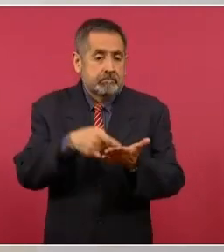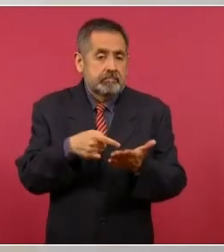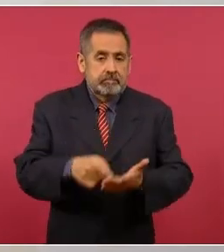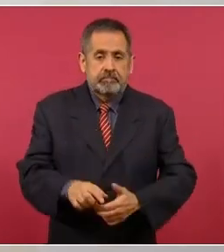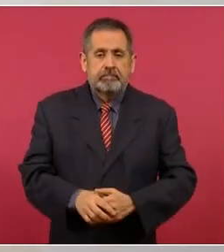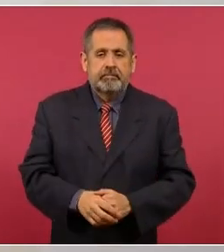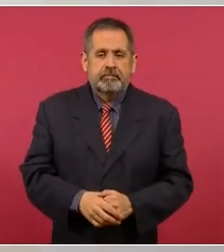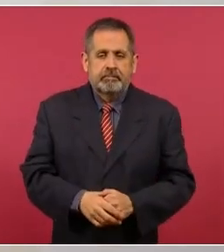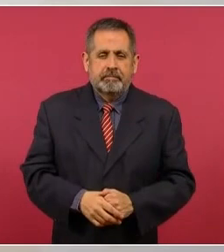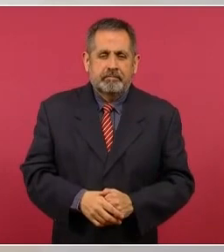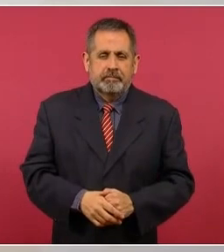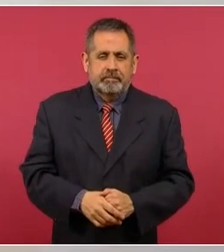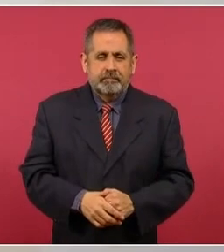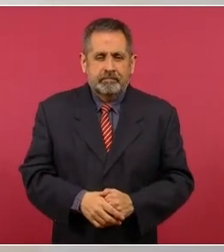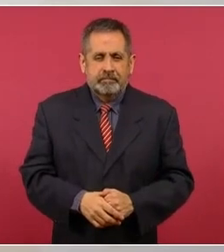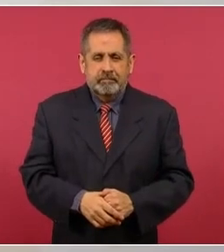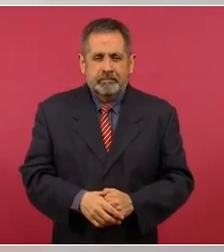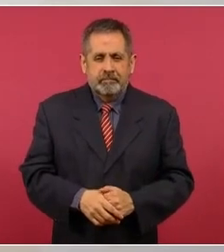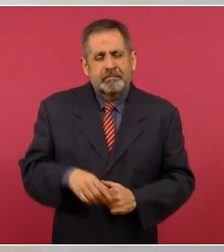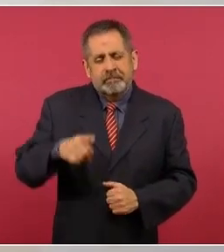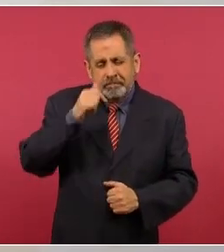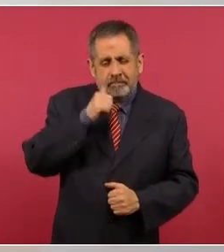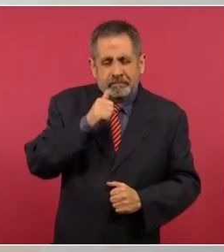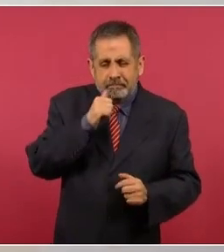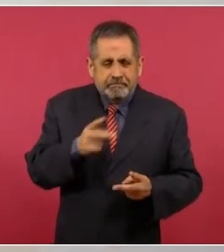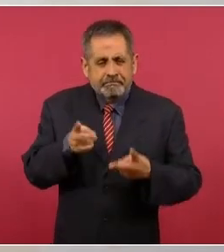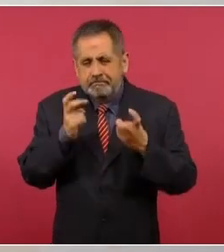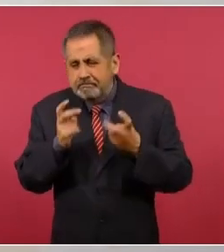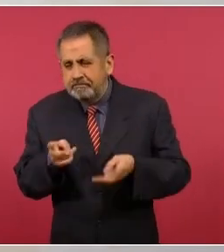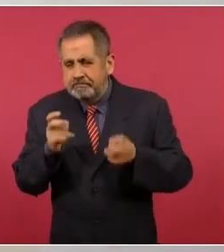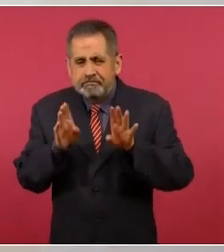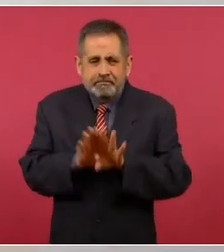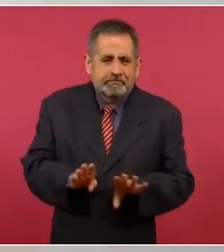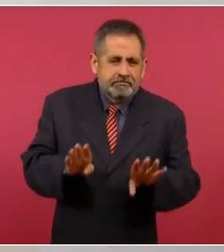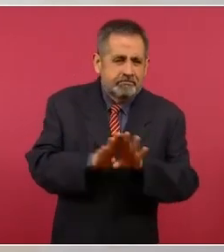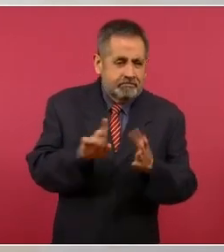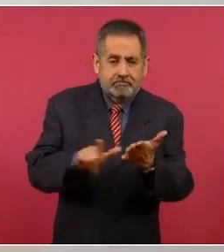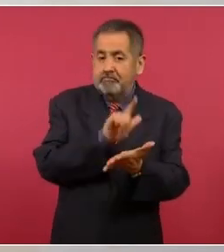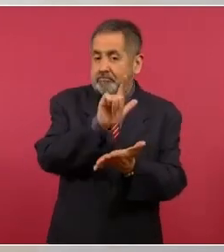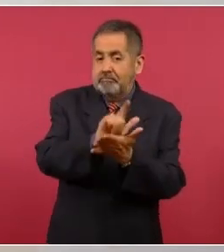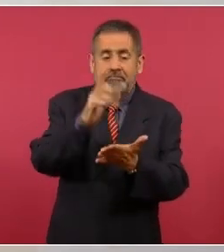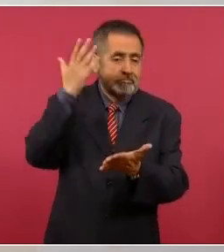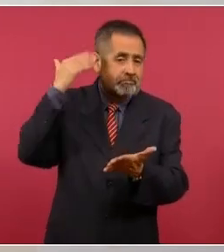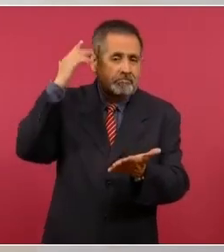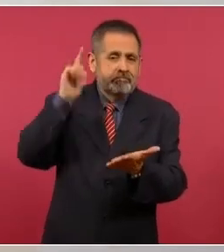El saqueo siempre estuvo legalizado,